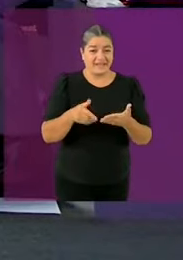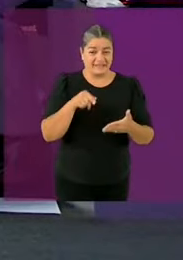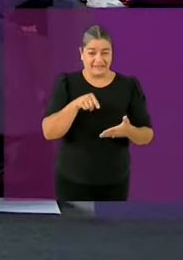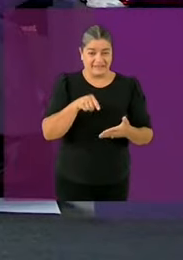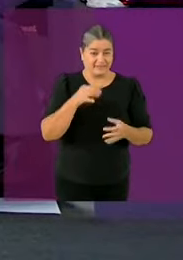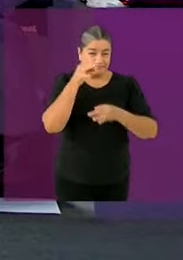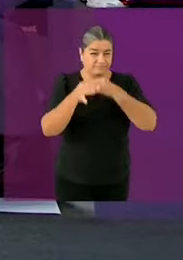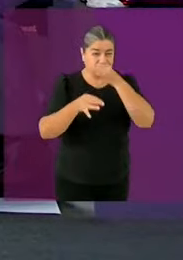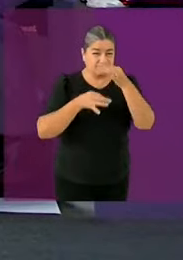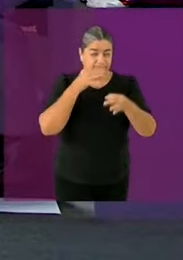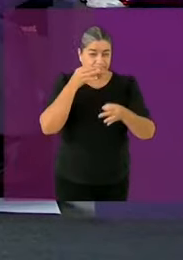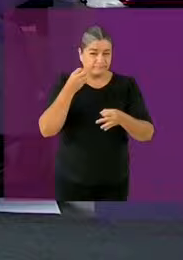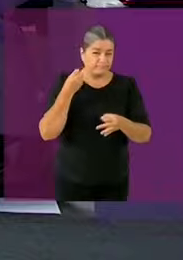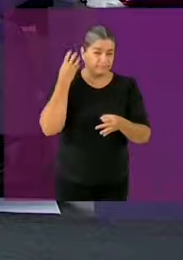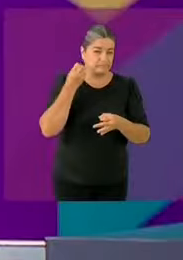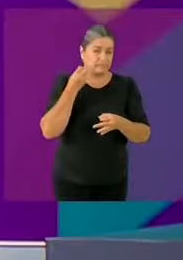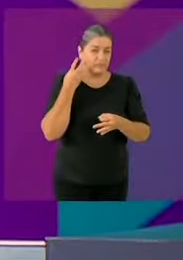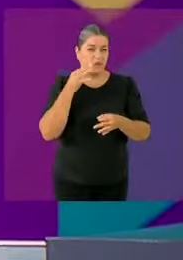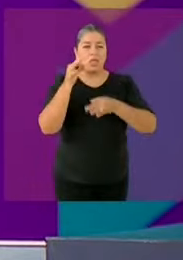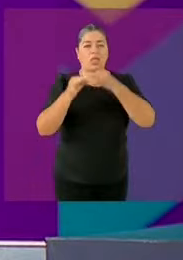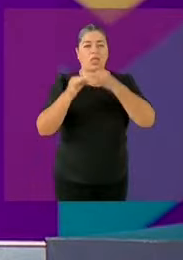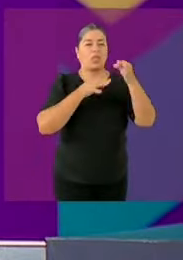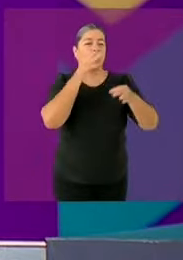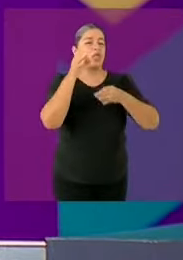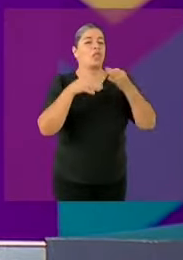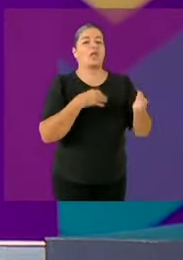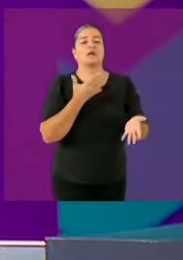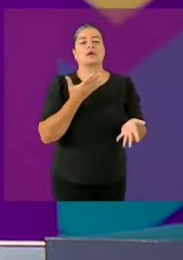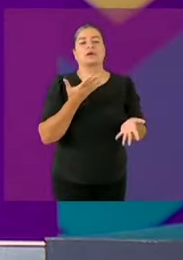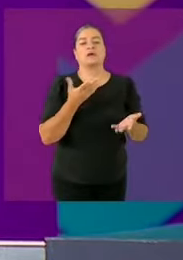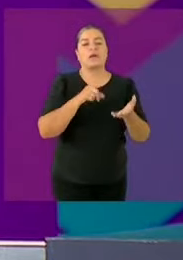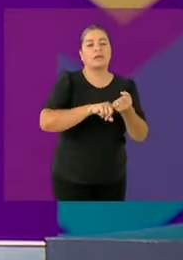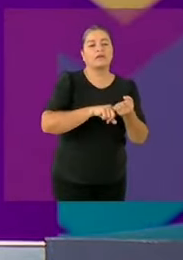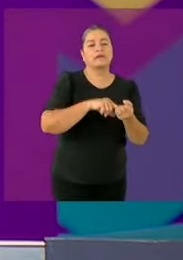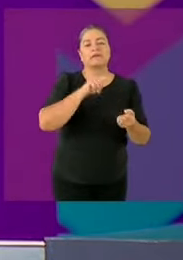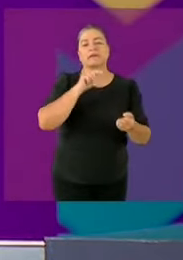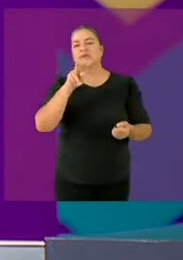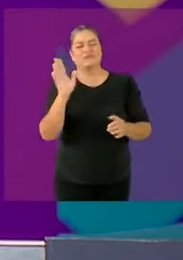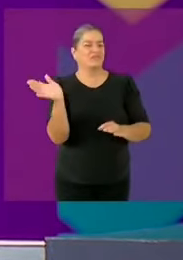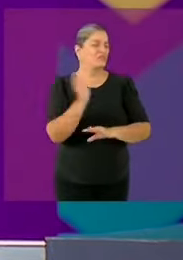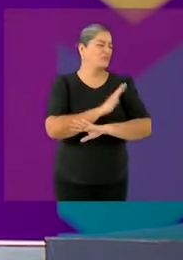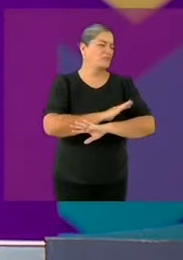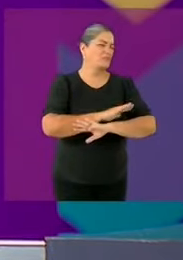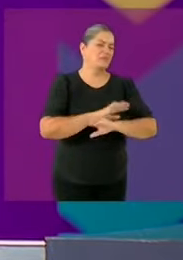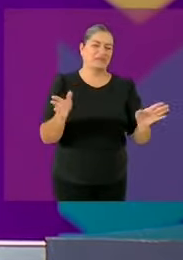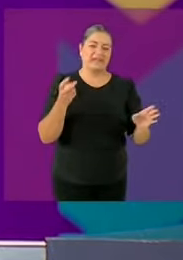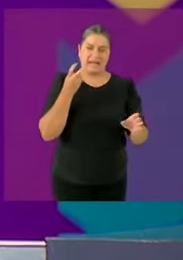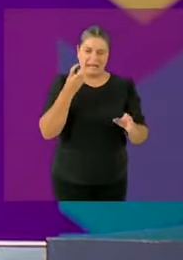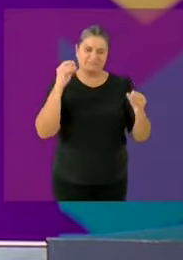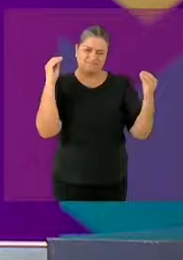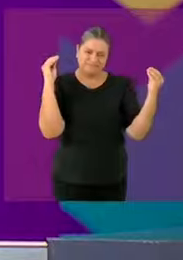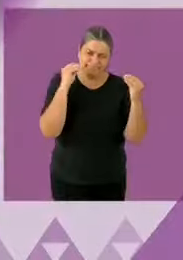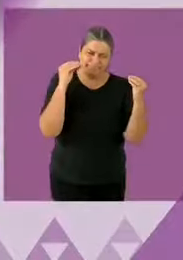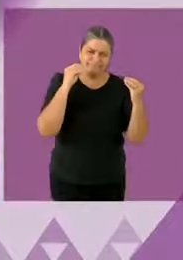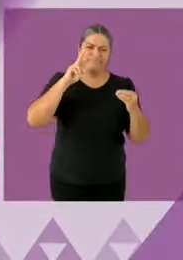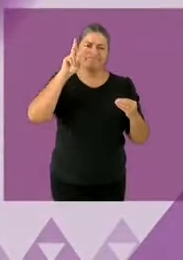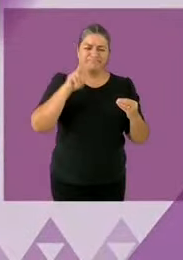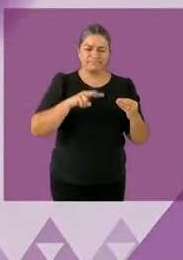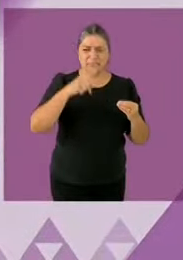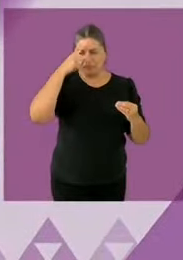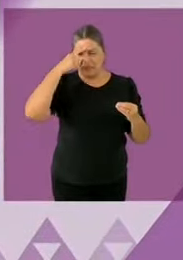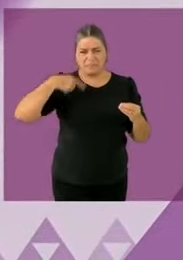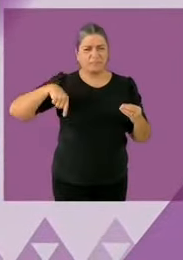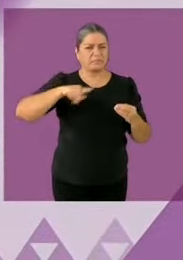más debates. La transparencia inicia desde la posibilidad de la gente de tener un contacto con las propuestas de los candidatos y también para